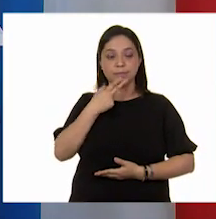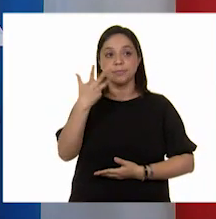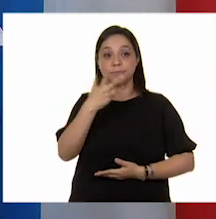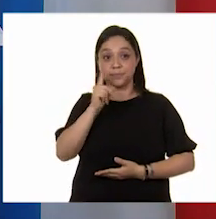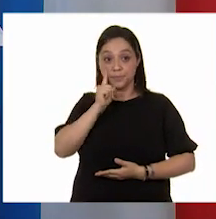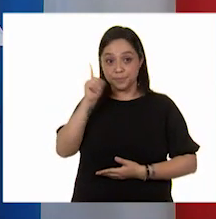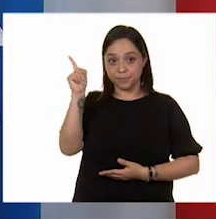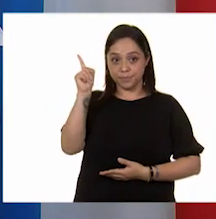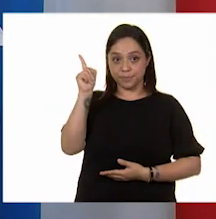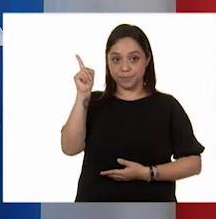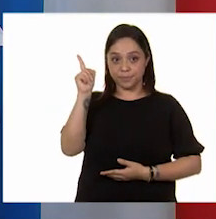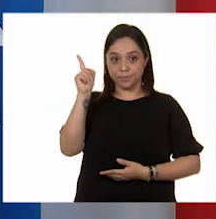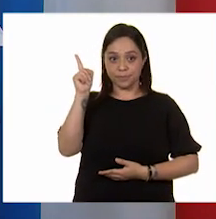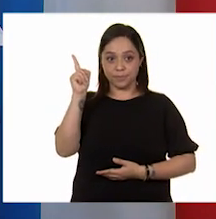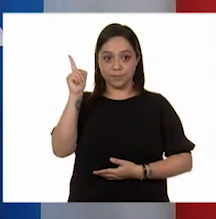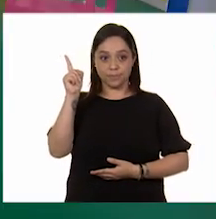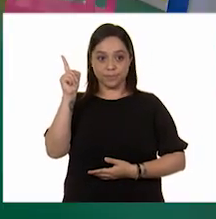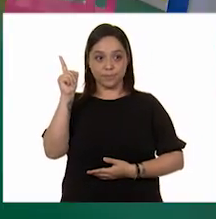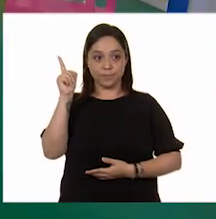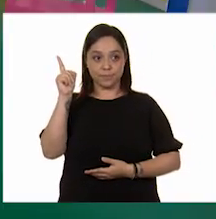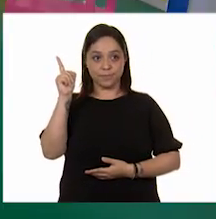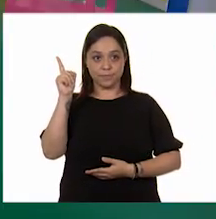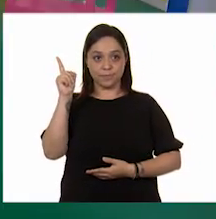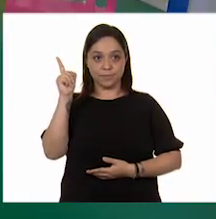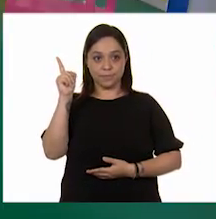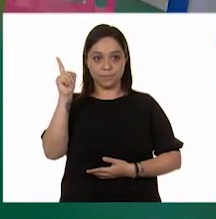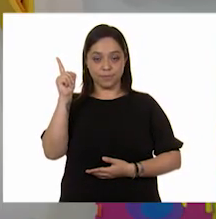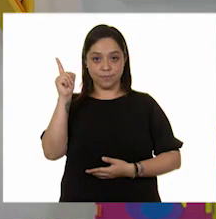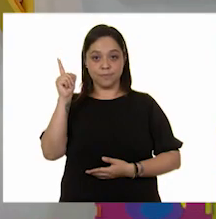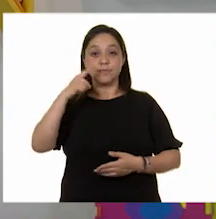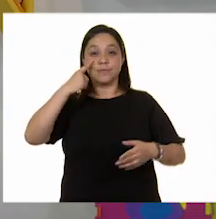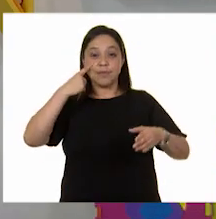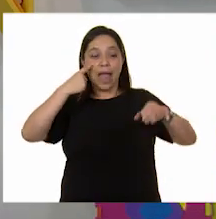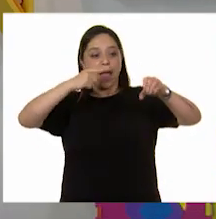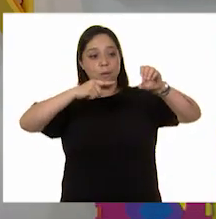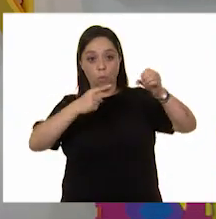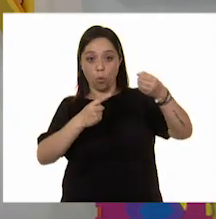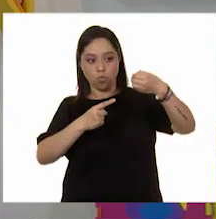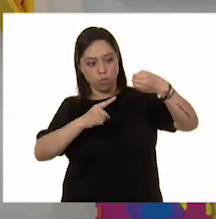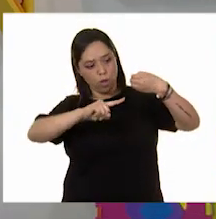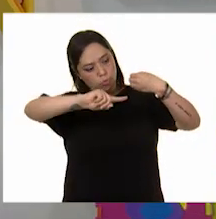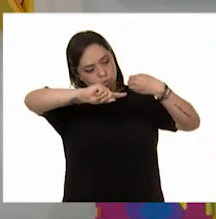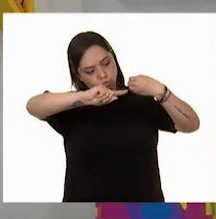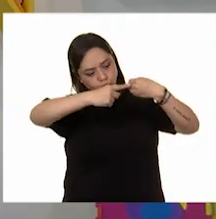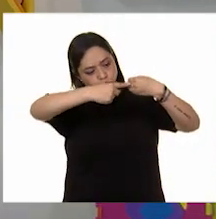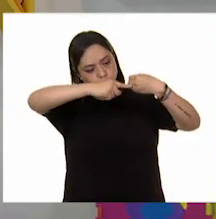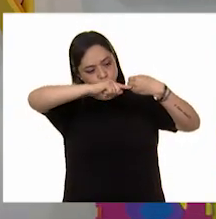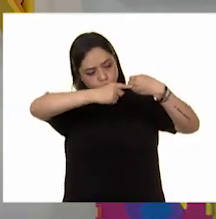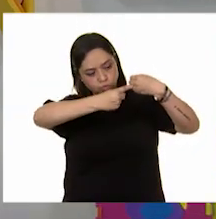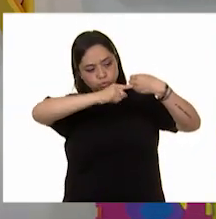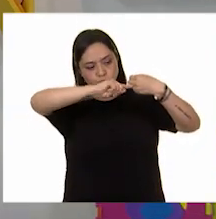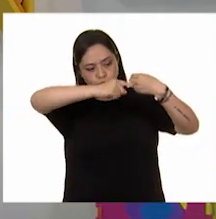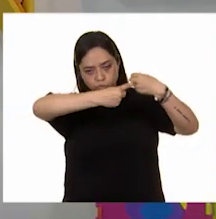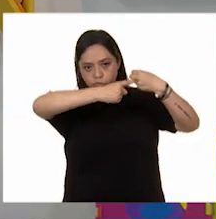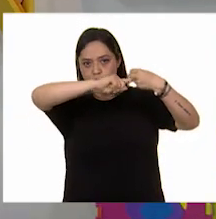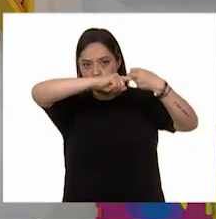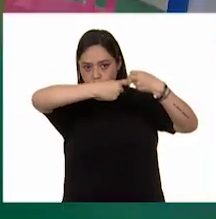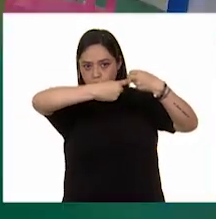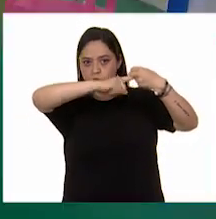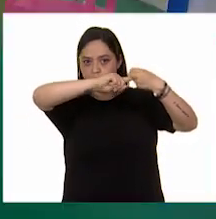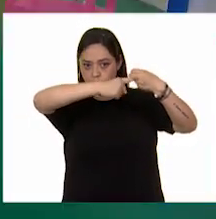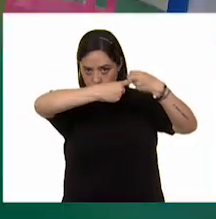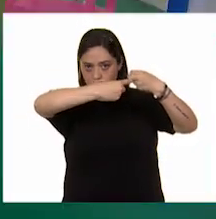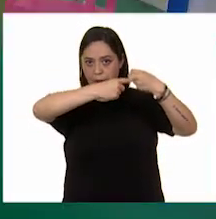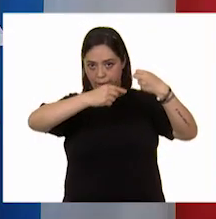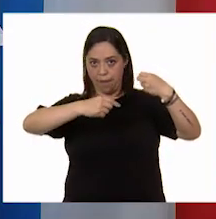en medio un hoyito. ¡Ah! Ah, este definitivamente